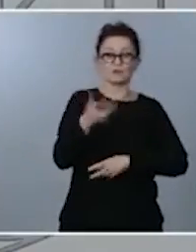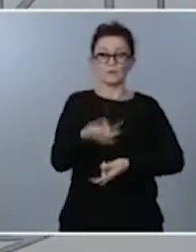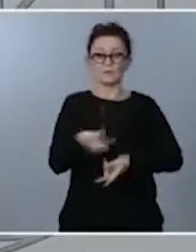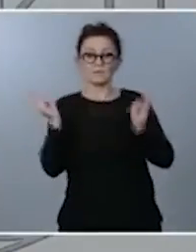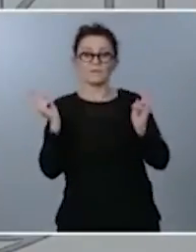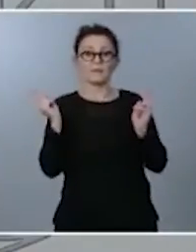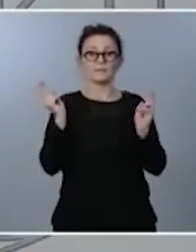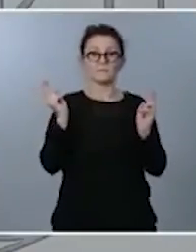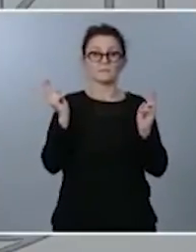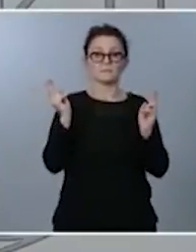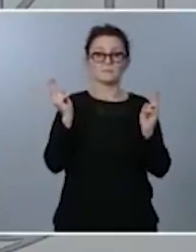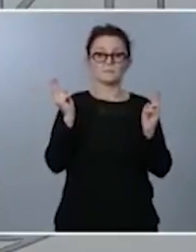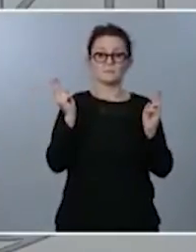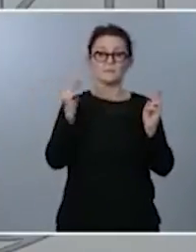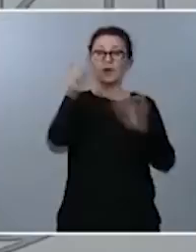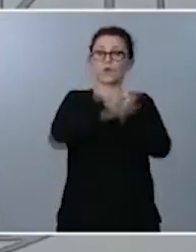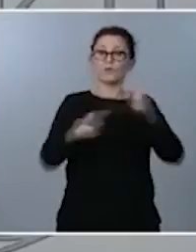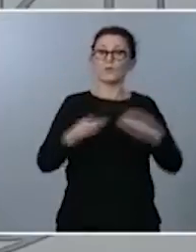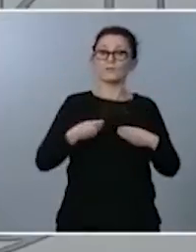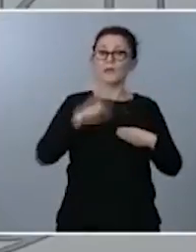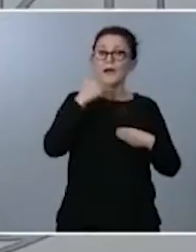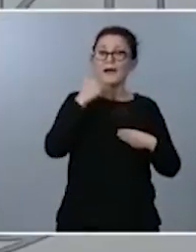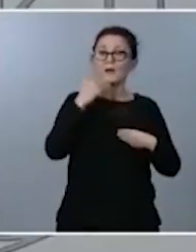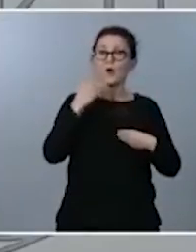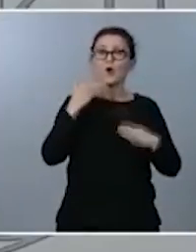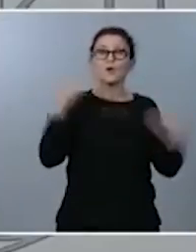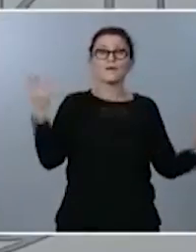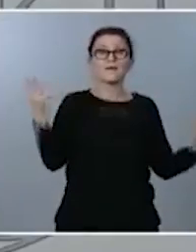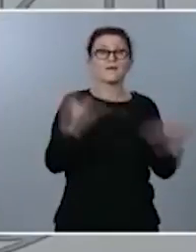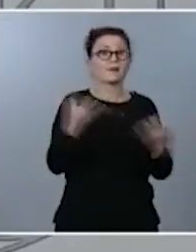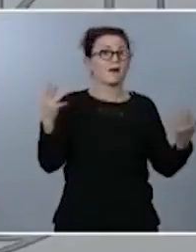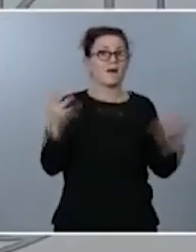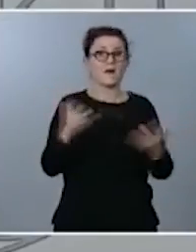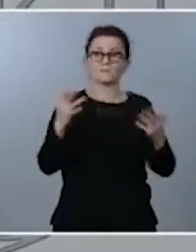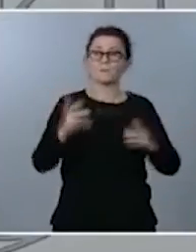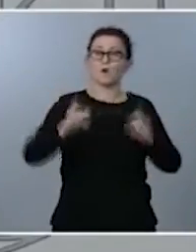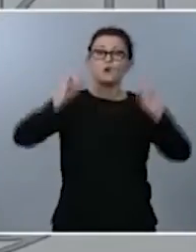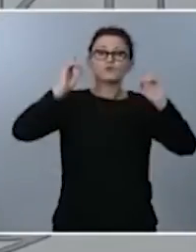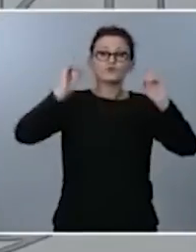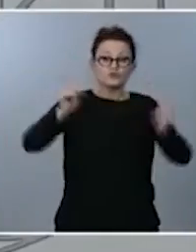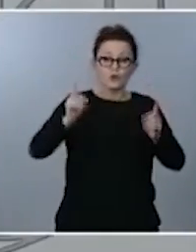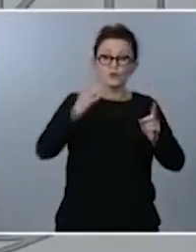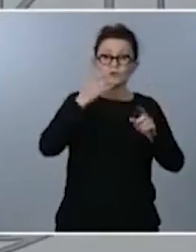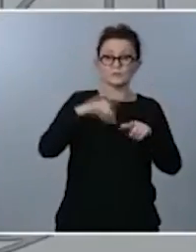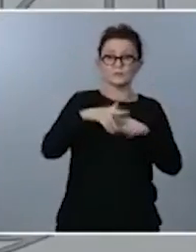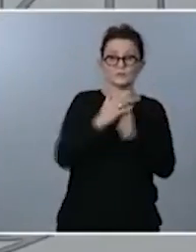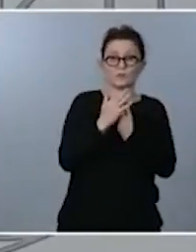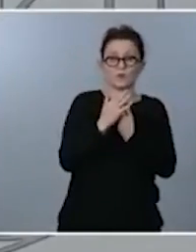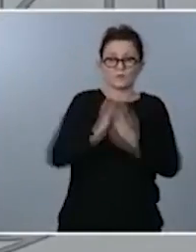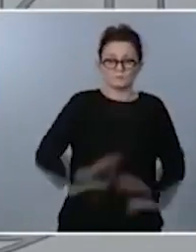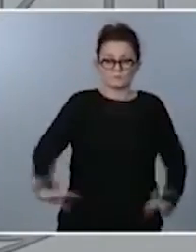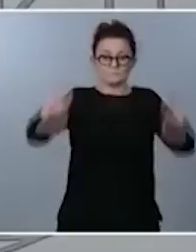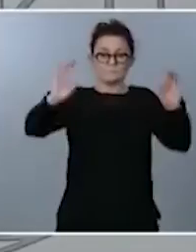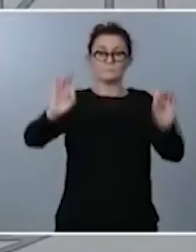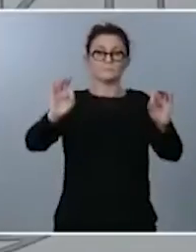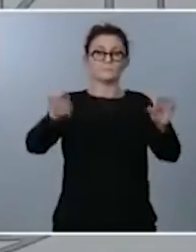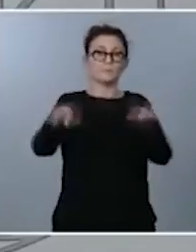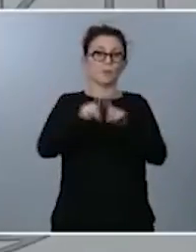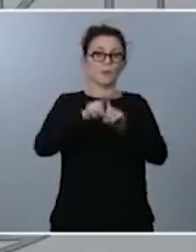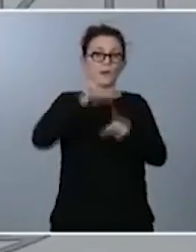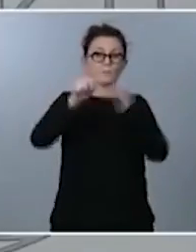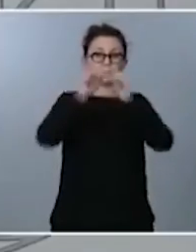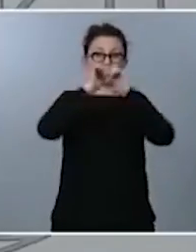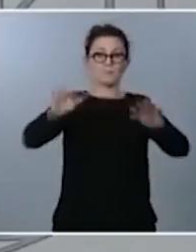gravísimo y que solo se puede producir bajo condiciones tan tasadas como una pandemia internacional no se puede hacer uso